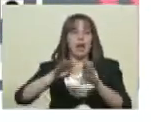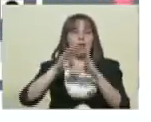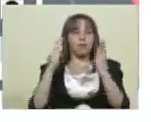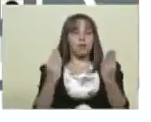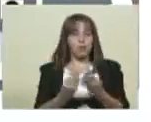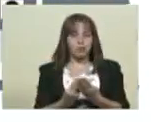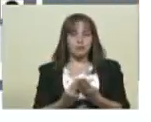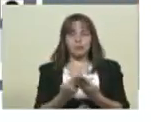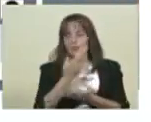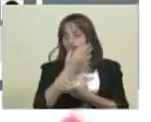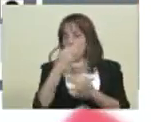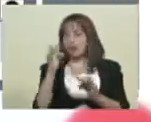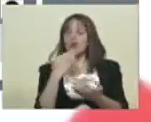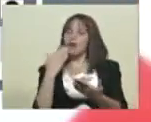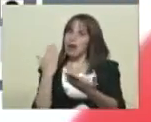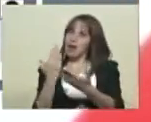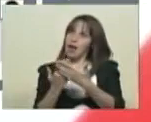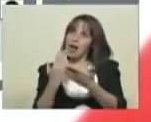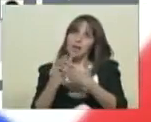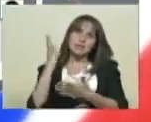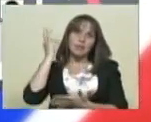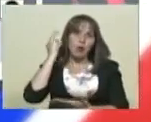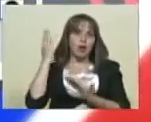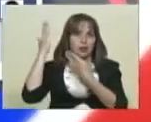Perfecto. Bueno, yo le agradezco mucho, doctora Lucena.